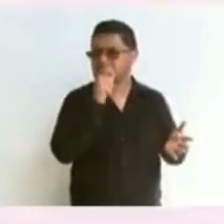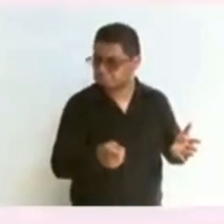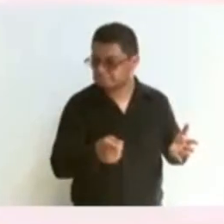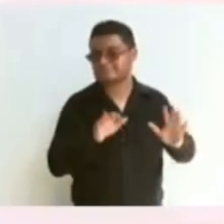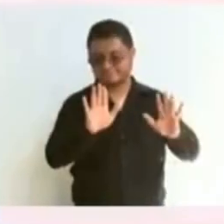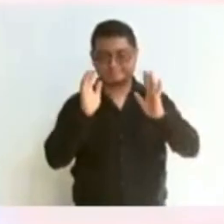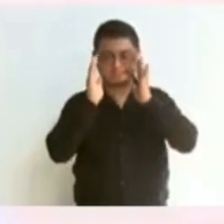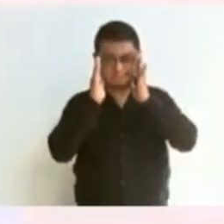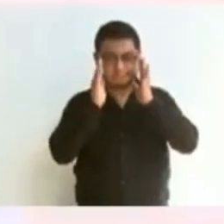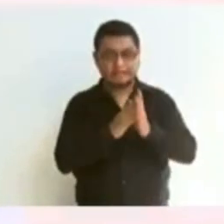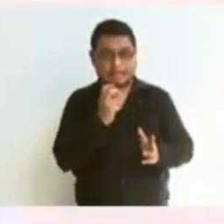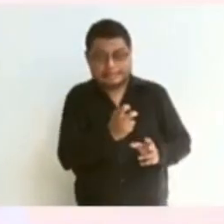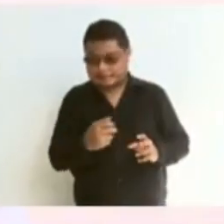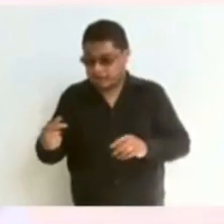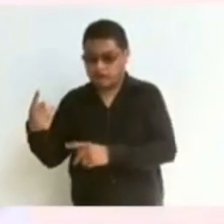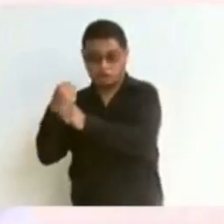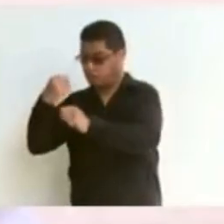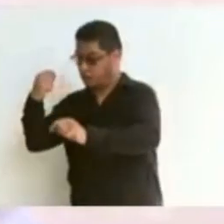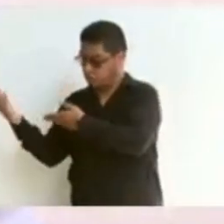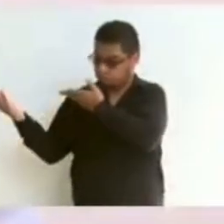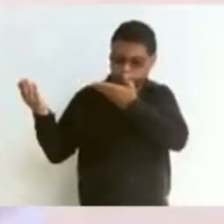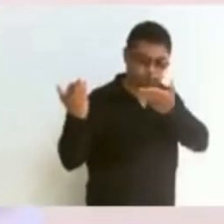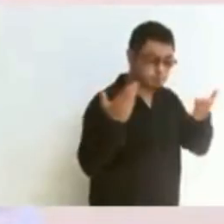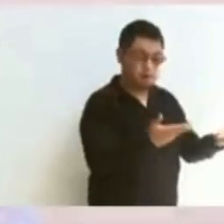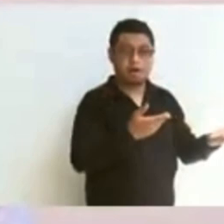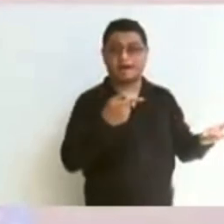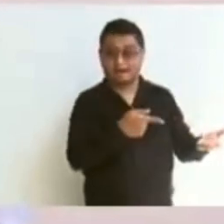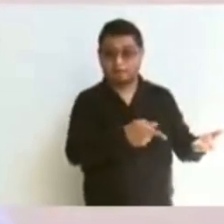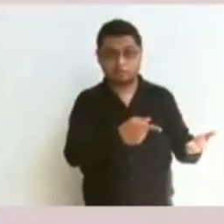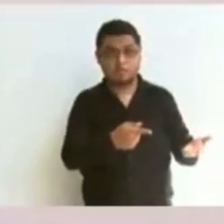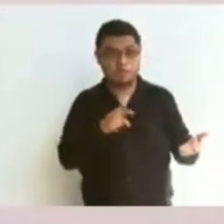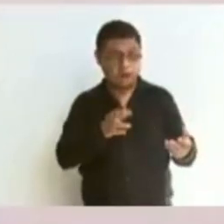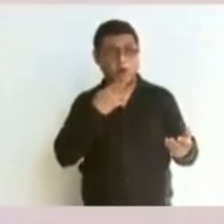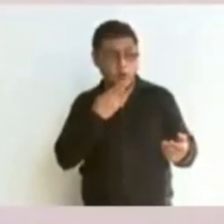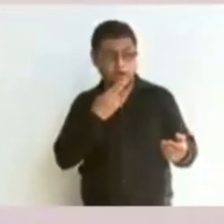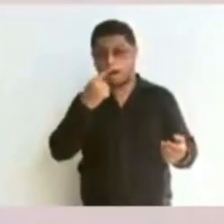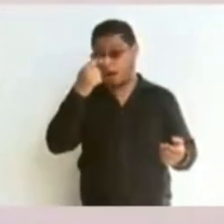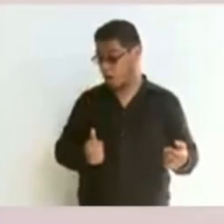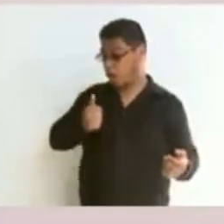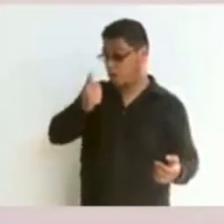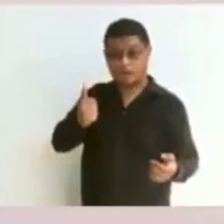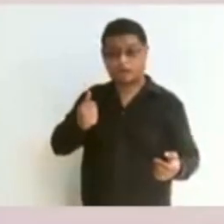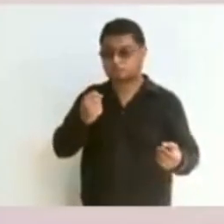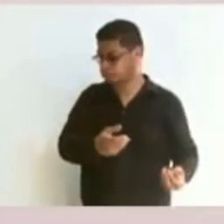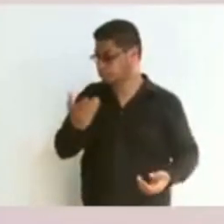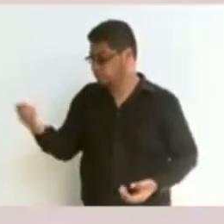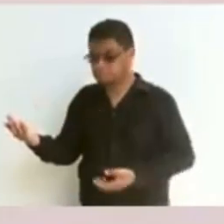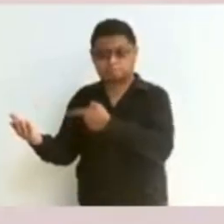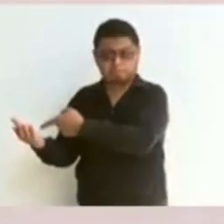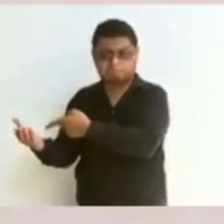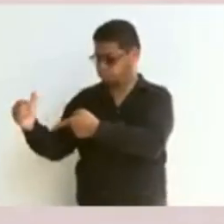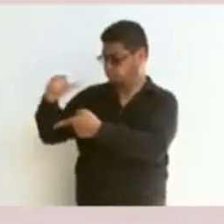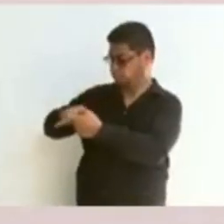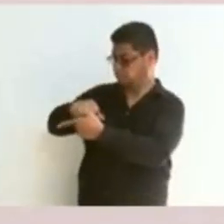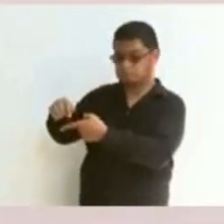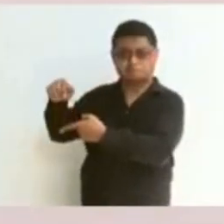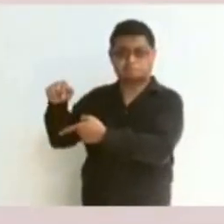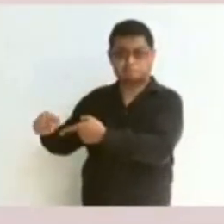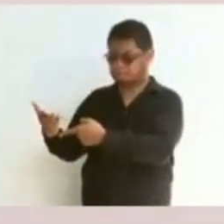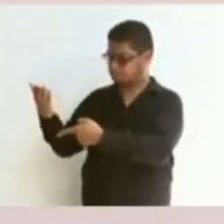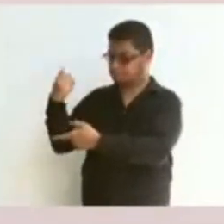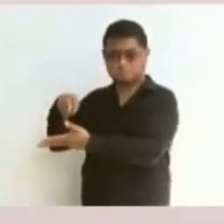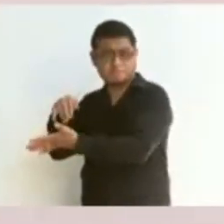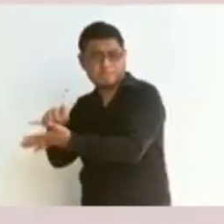el medio de transporte moderno que va a comunicar a la antigua república